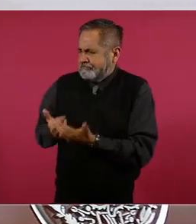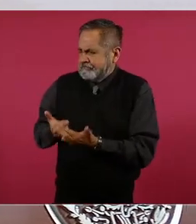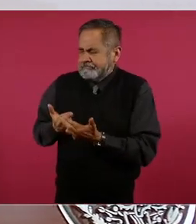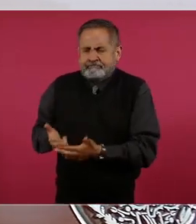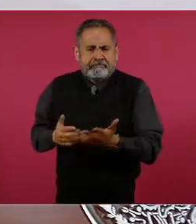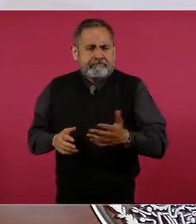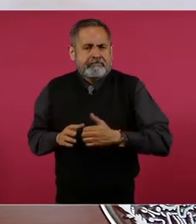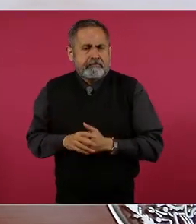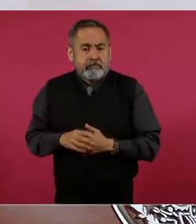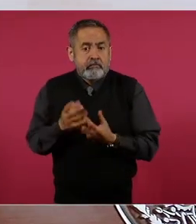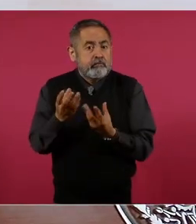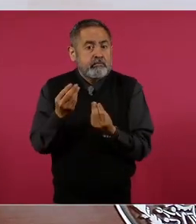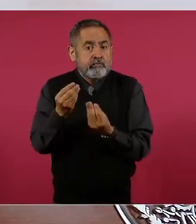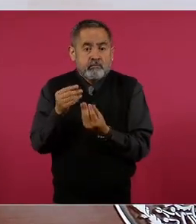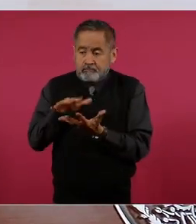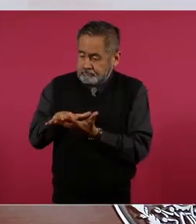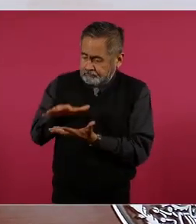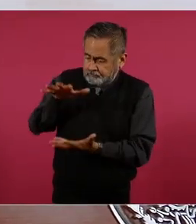Mucho dinero.